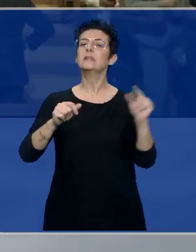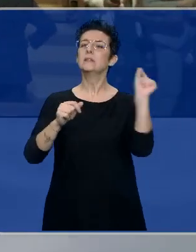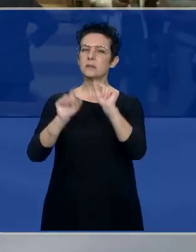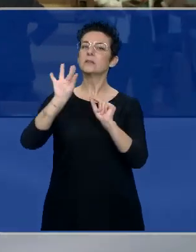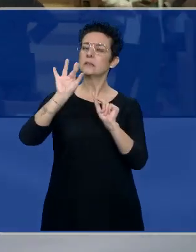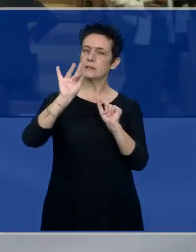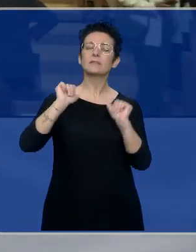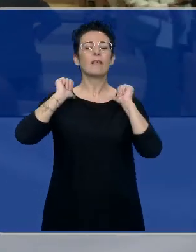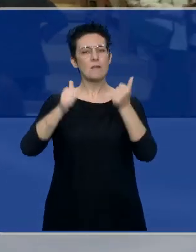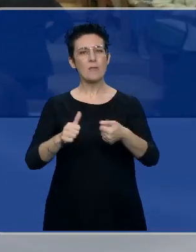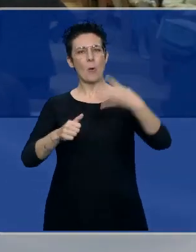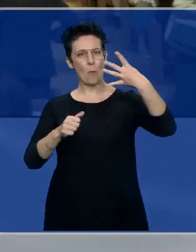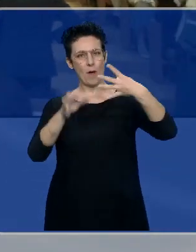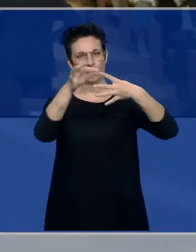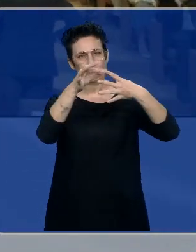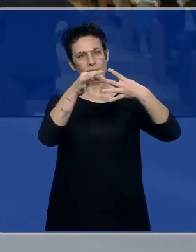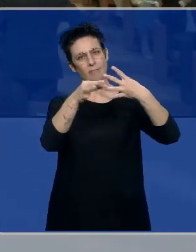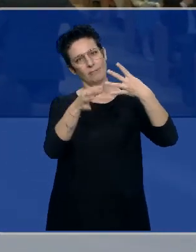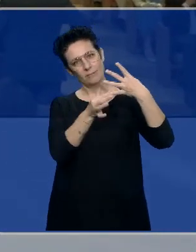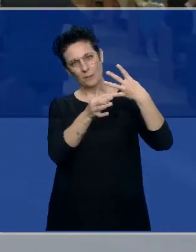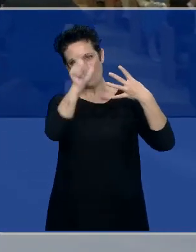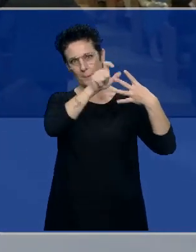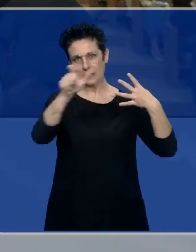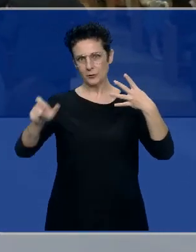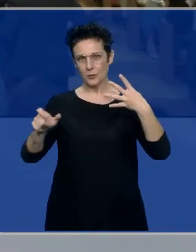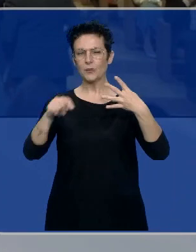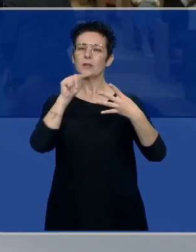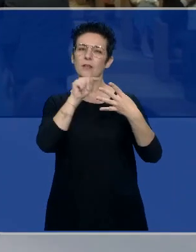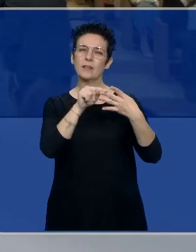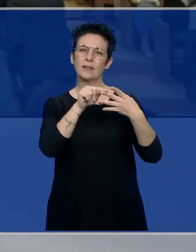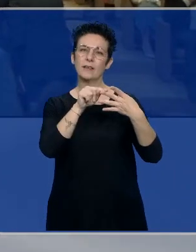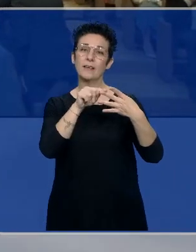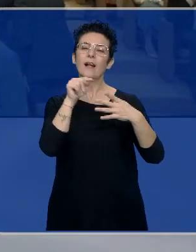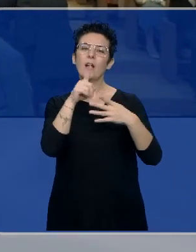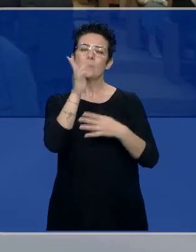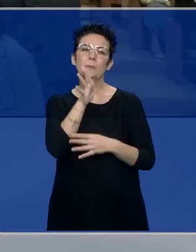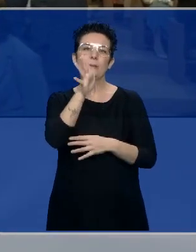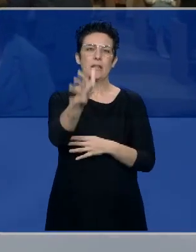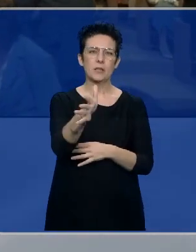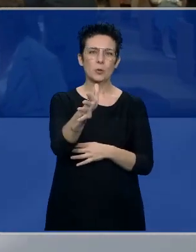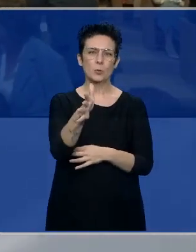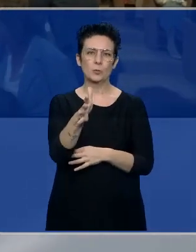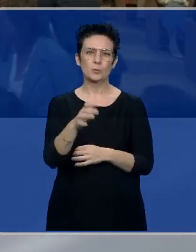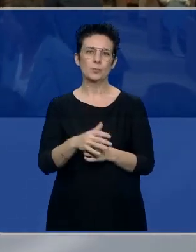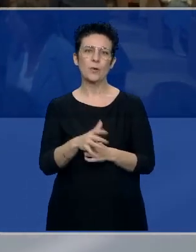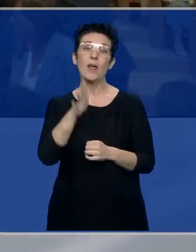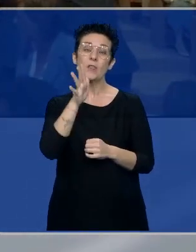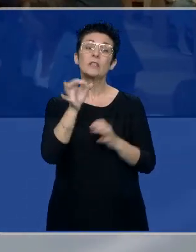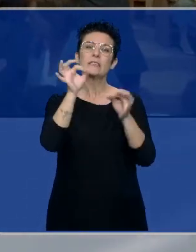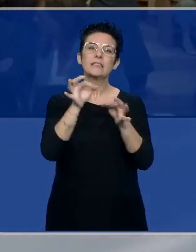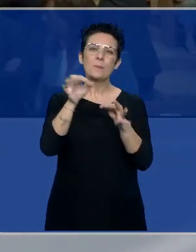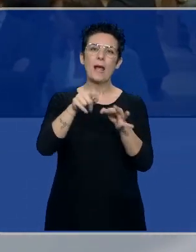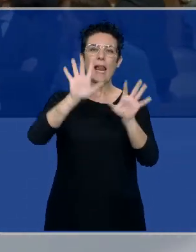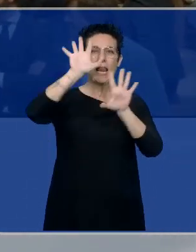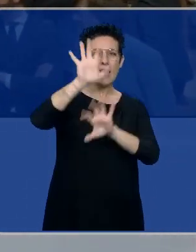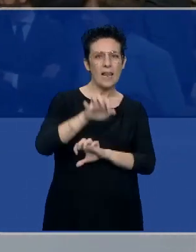primeros premiados y ahí hubo una circunstancia, que ya sabes que aquí siempre León